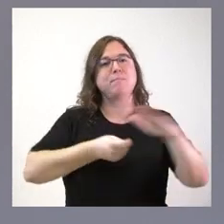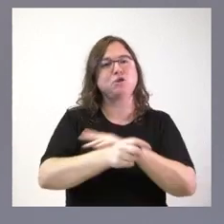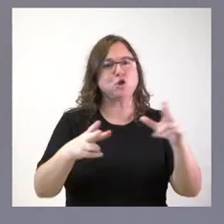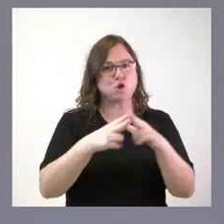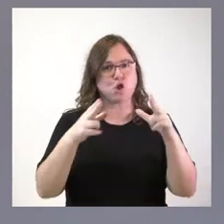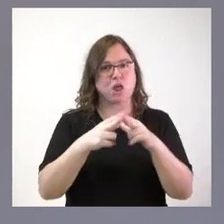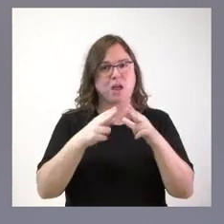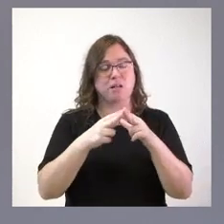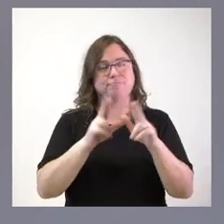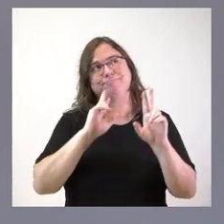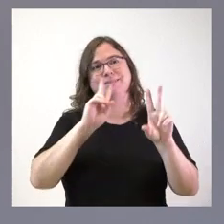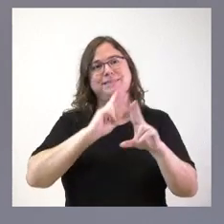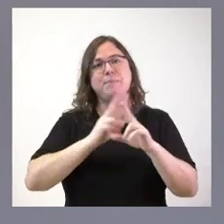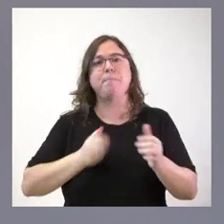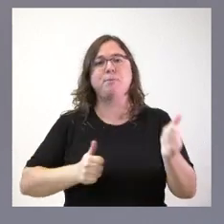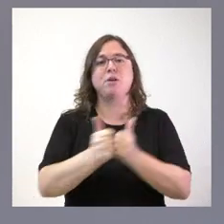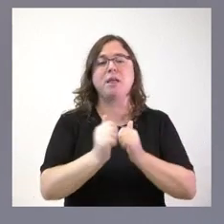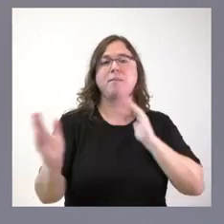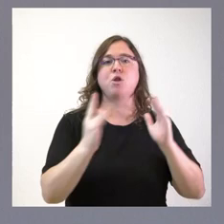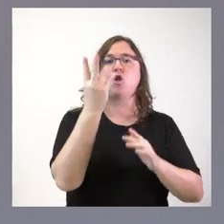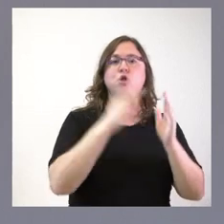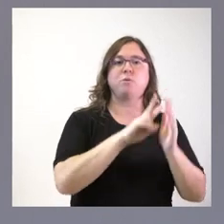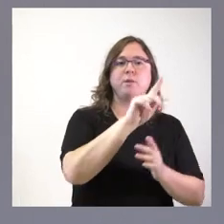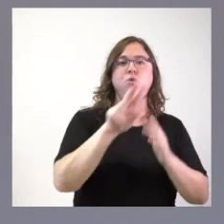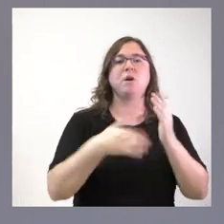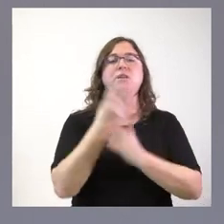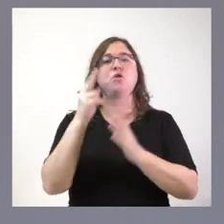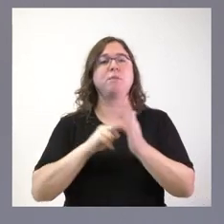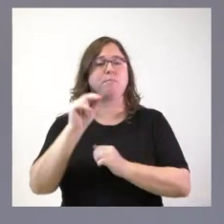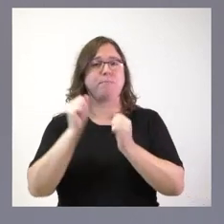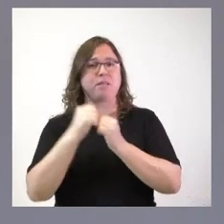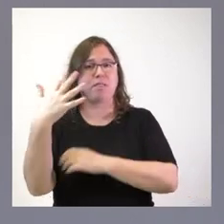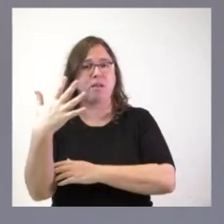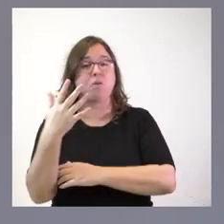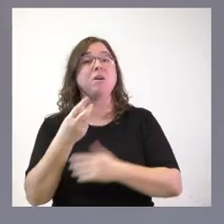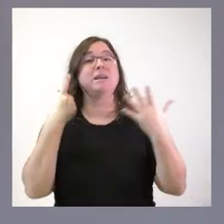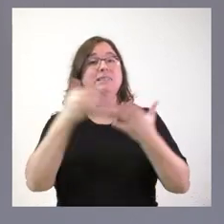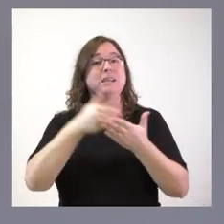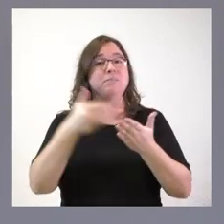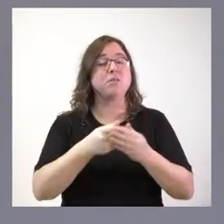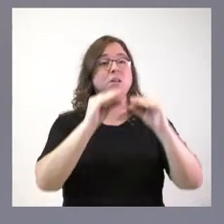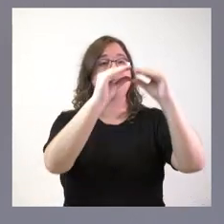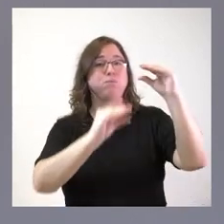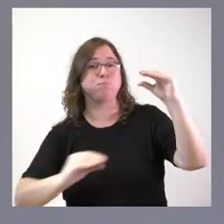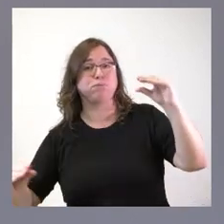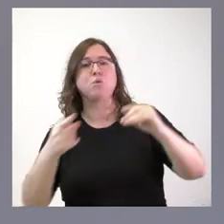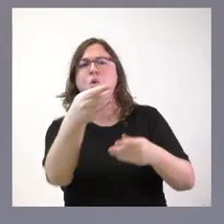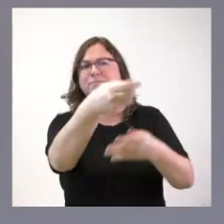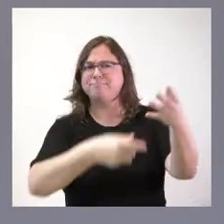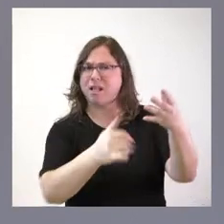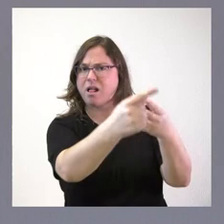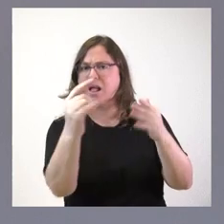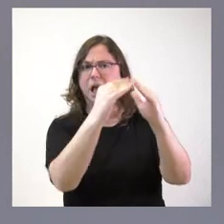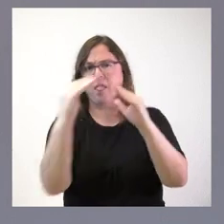prioritarias para el periodo 21-25, 6 millones que se distribuye con las cantidades por universidades que ustedes tienen y al destino